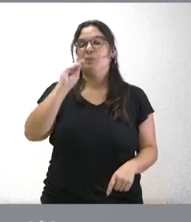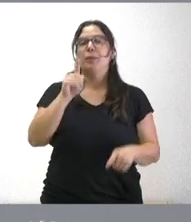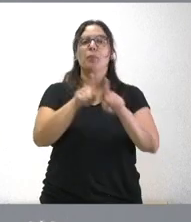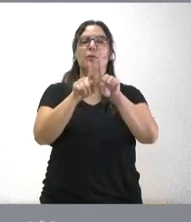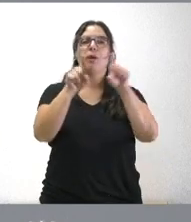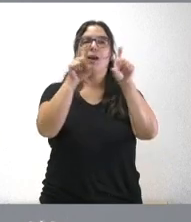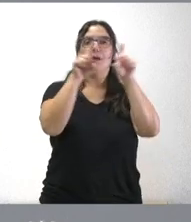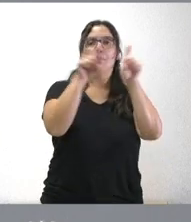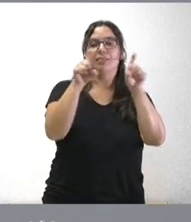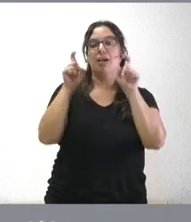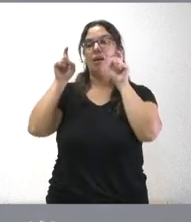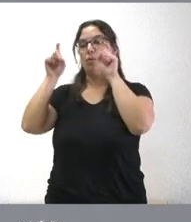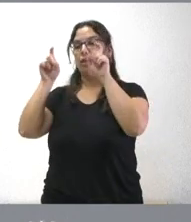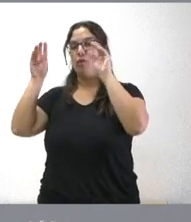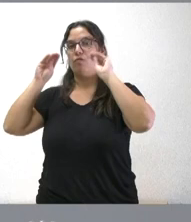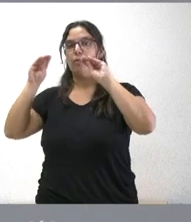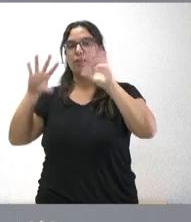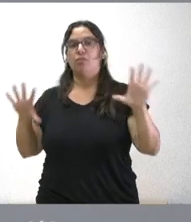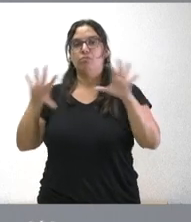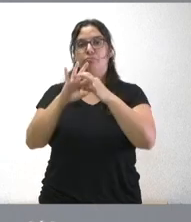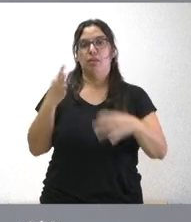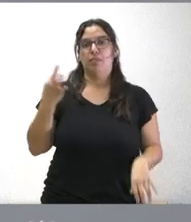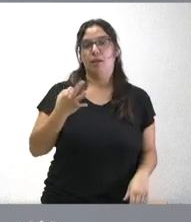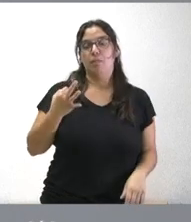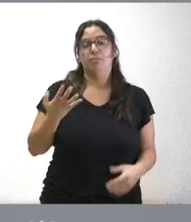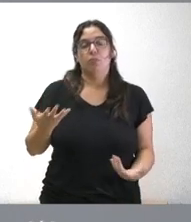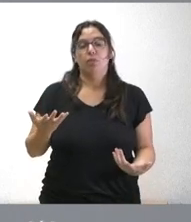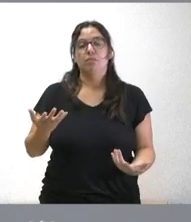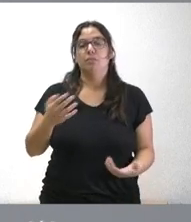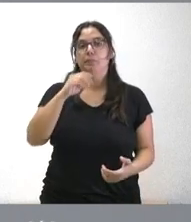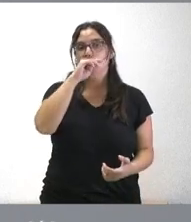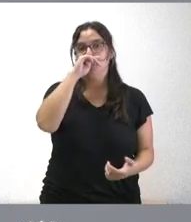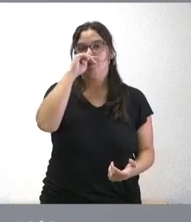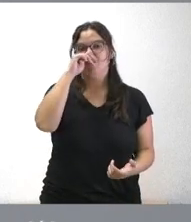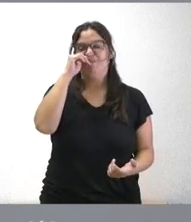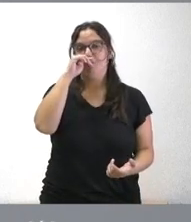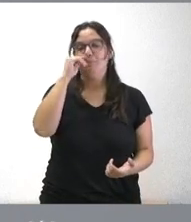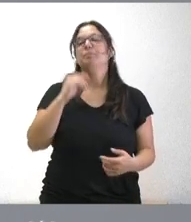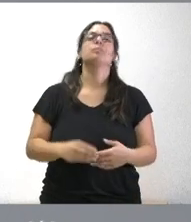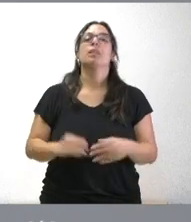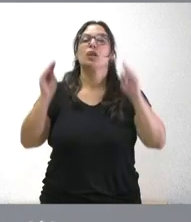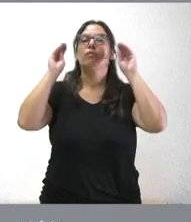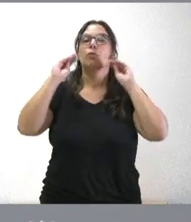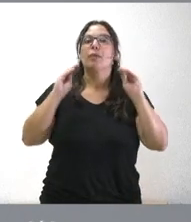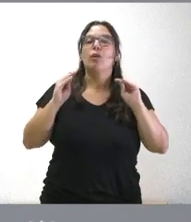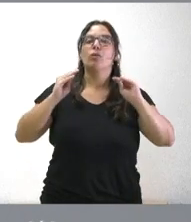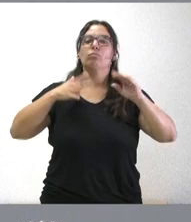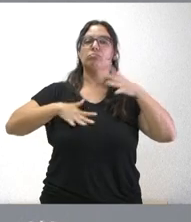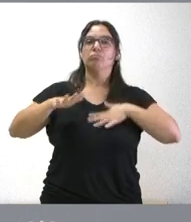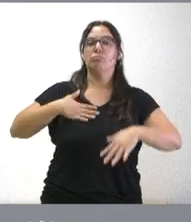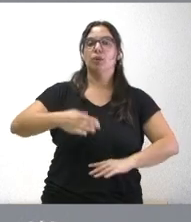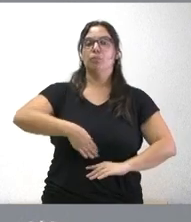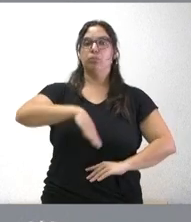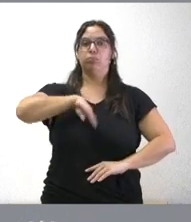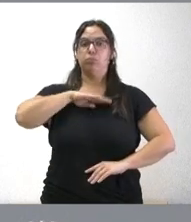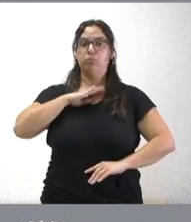de la educación y el mundo de la empresa. Y, por tanto, que la actividad de mejora de la formación y cualificación se haga a través